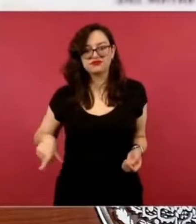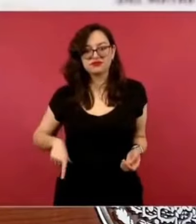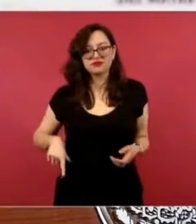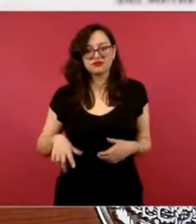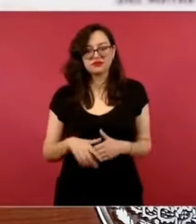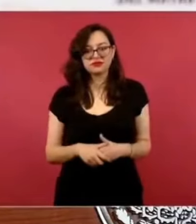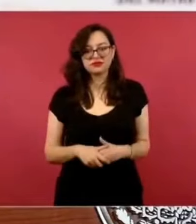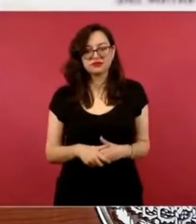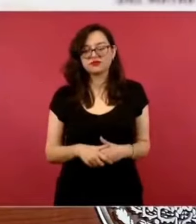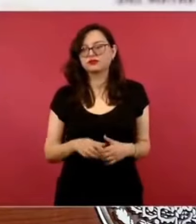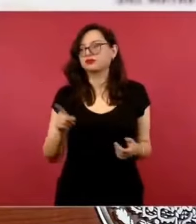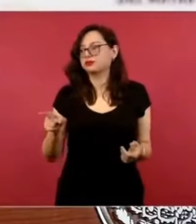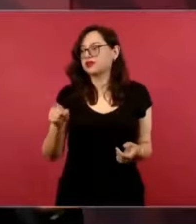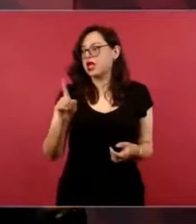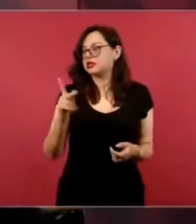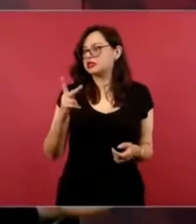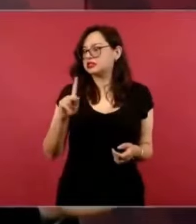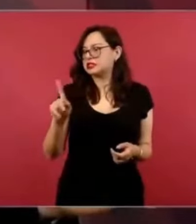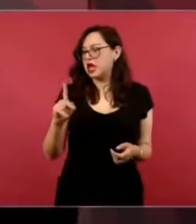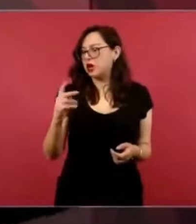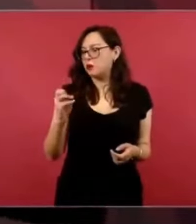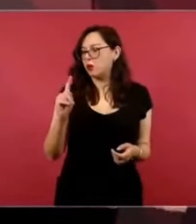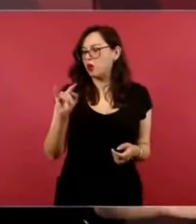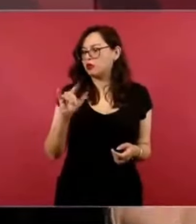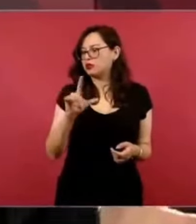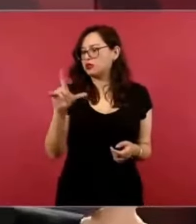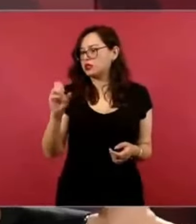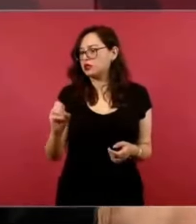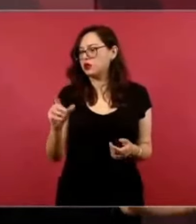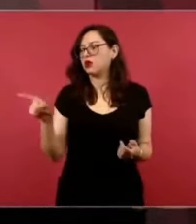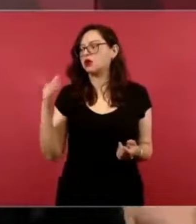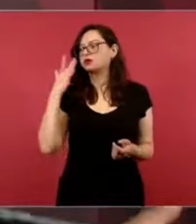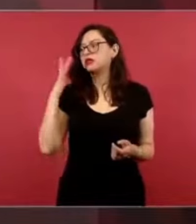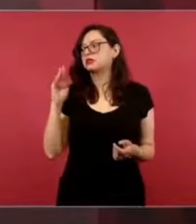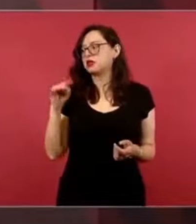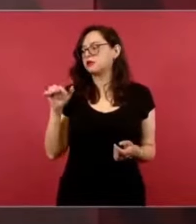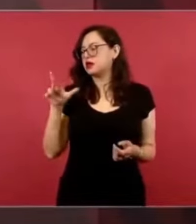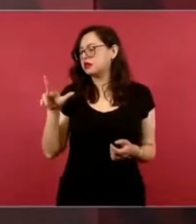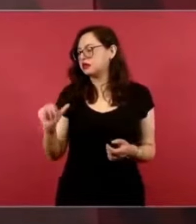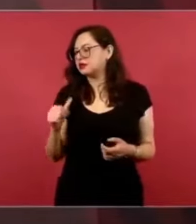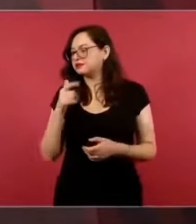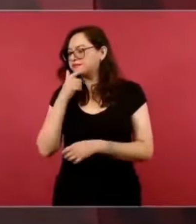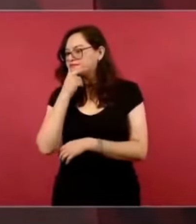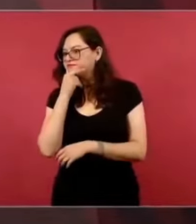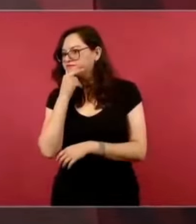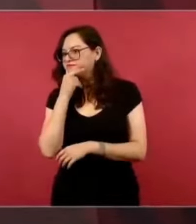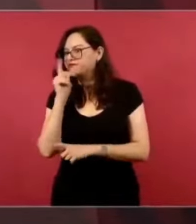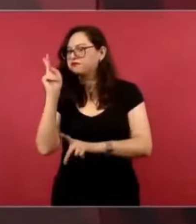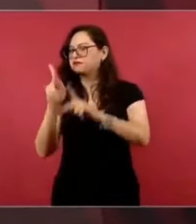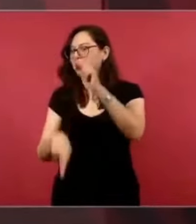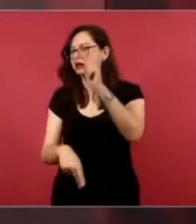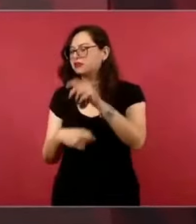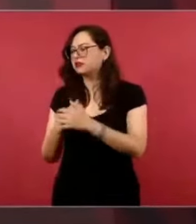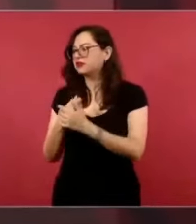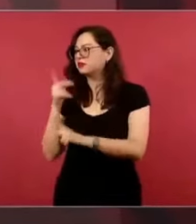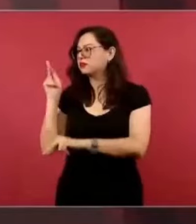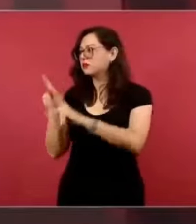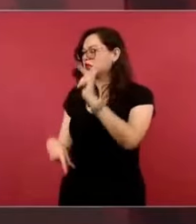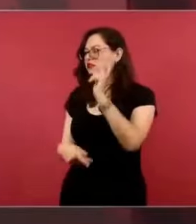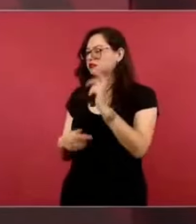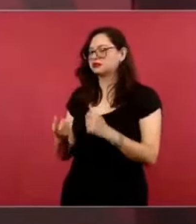A ver, ¿dejamos la obra así, tirada,